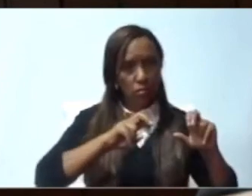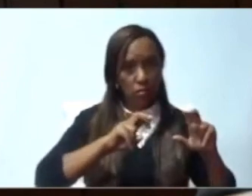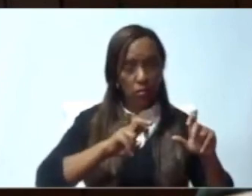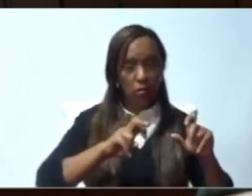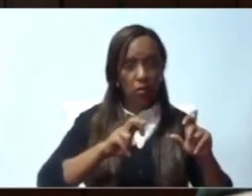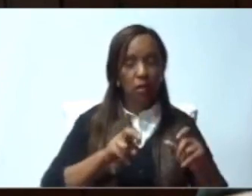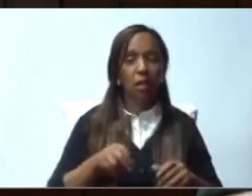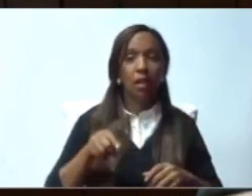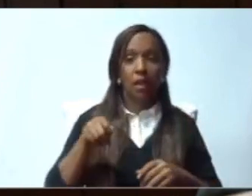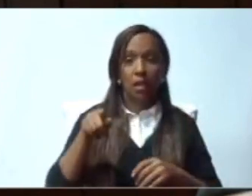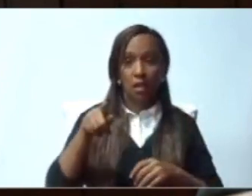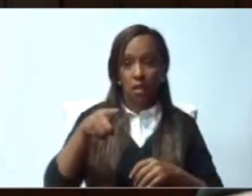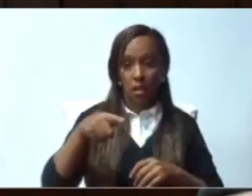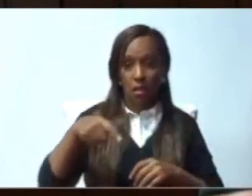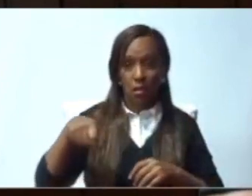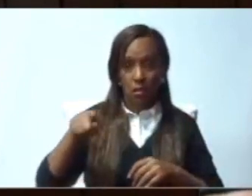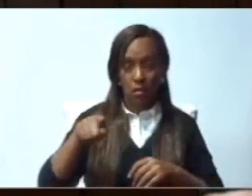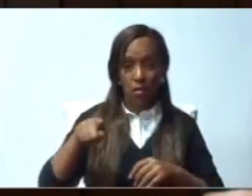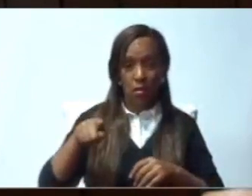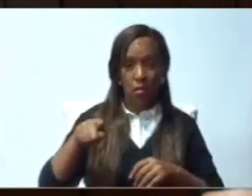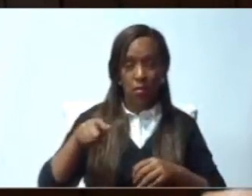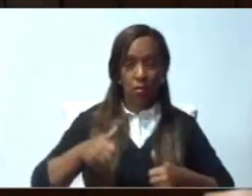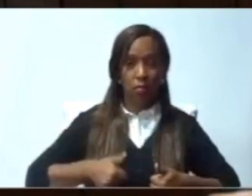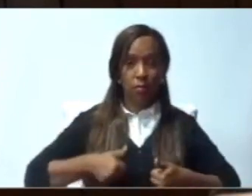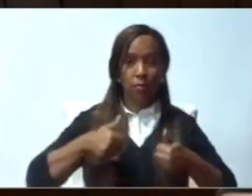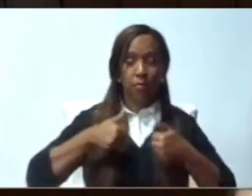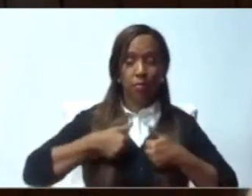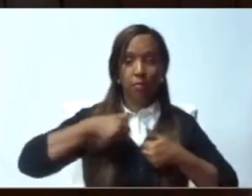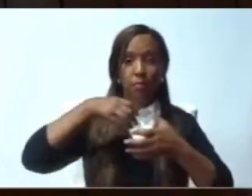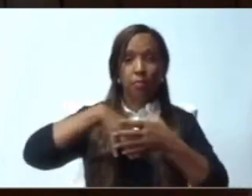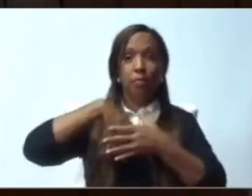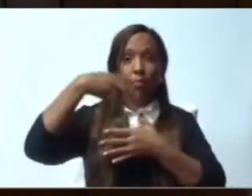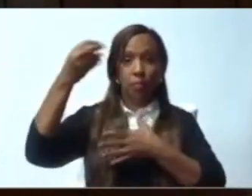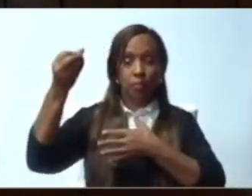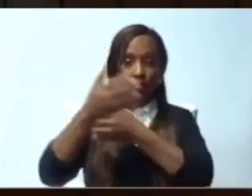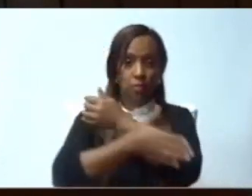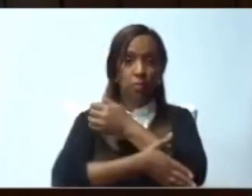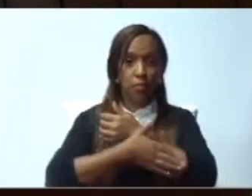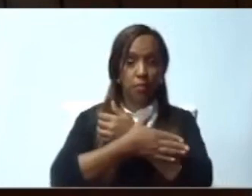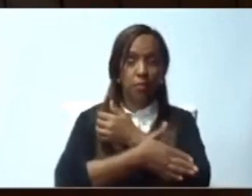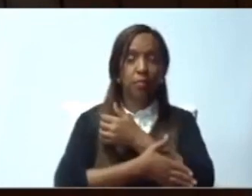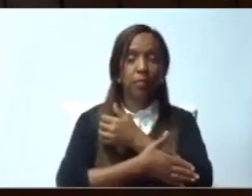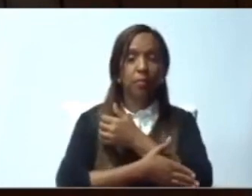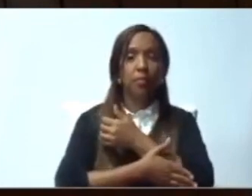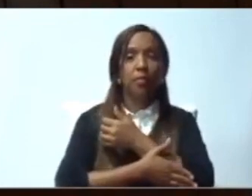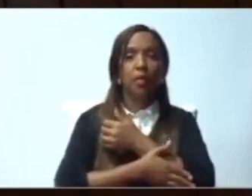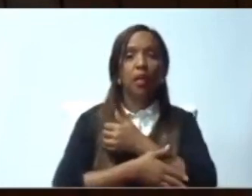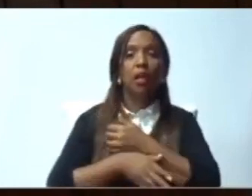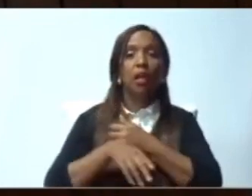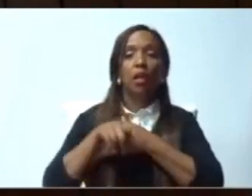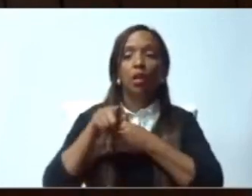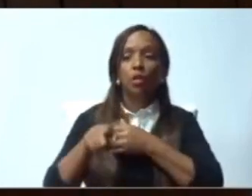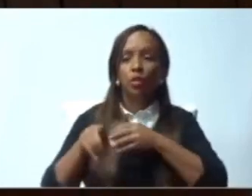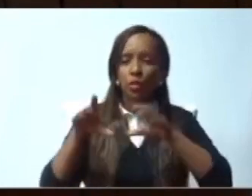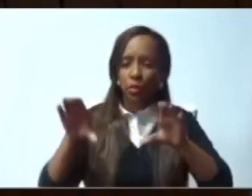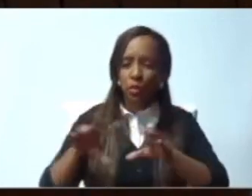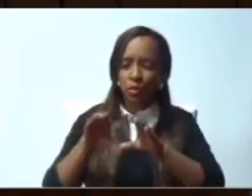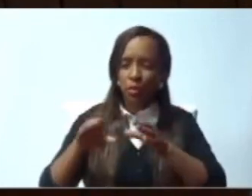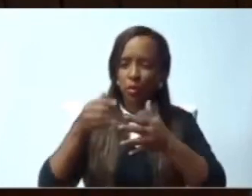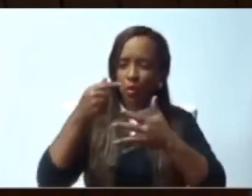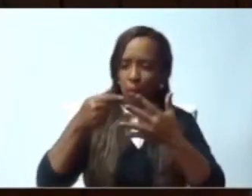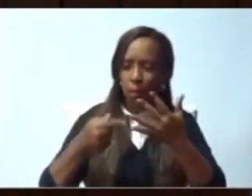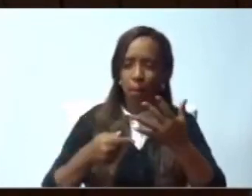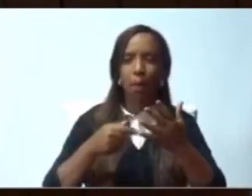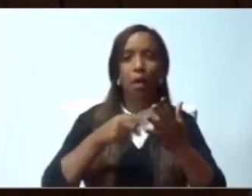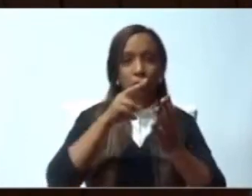dominicana en el exterior. Tal como establece el párrafo del artículo 18 de la Constitución de la